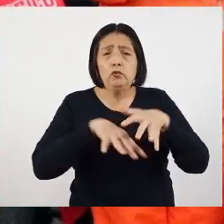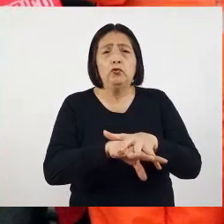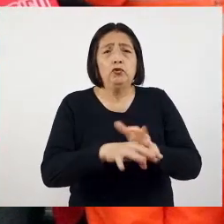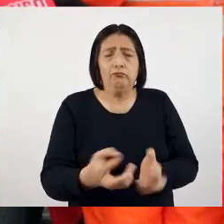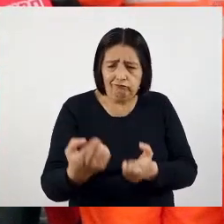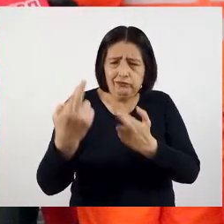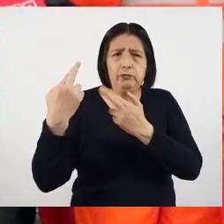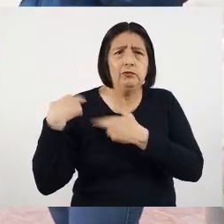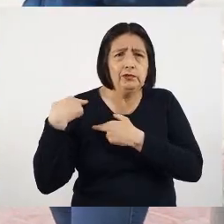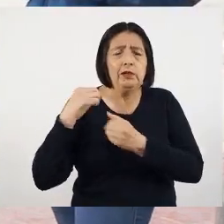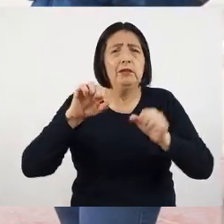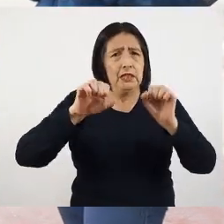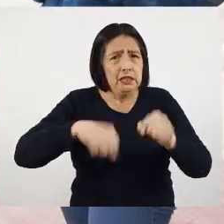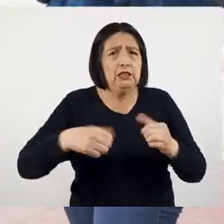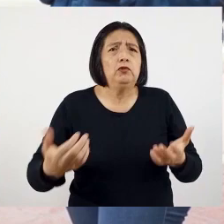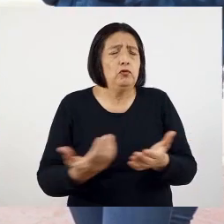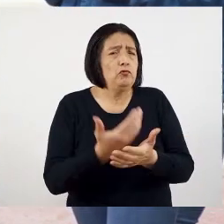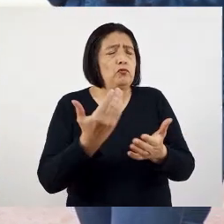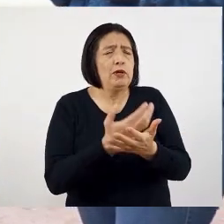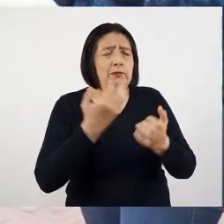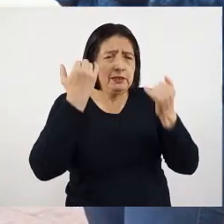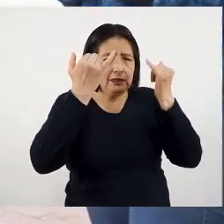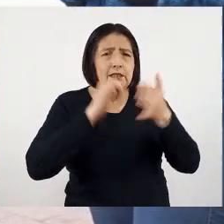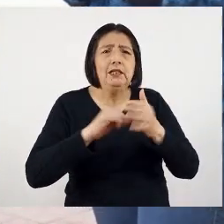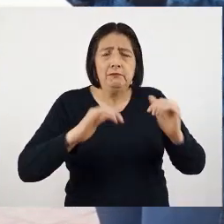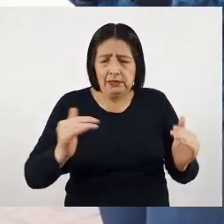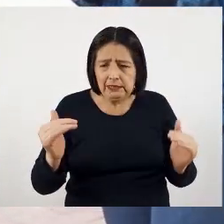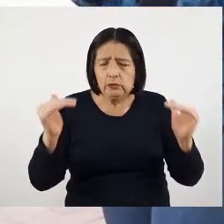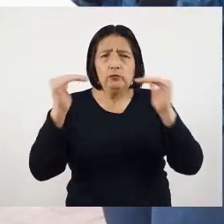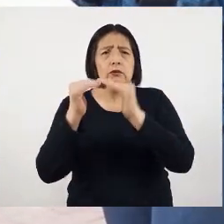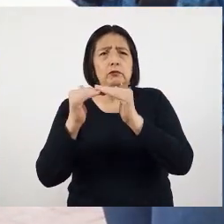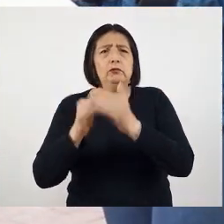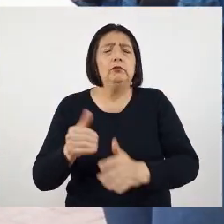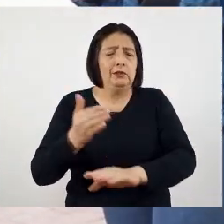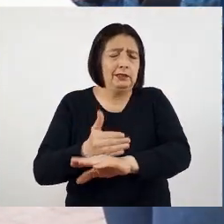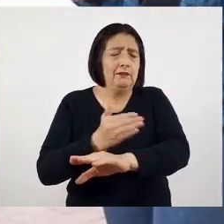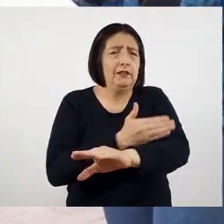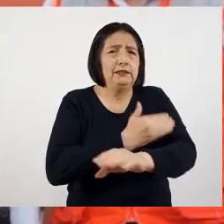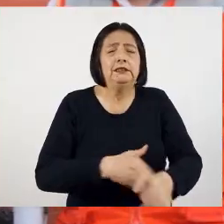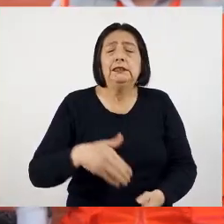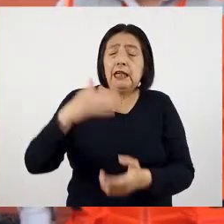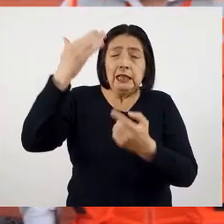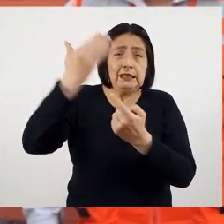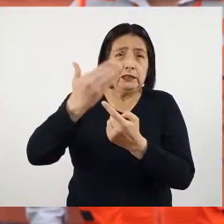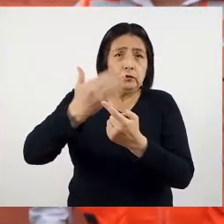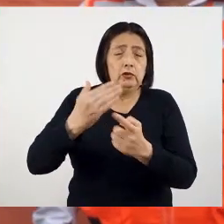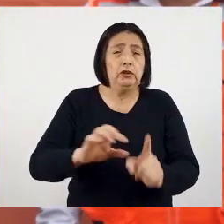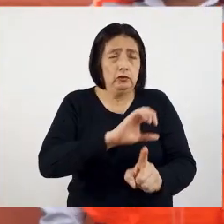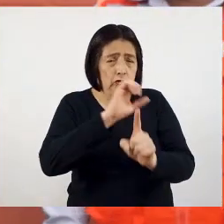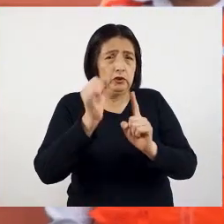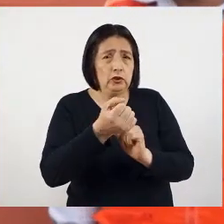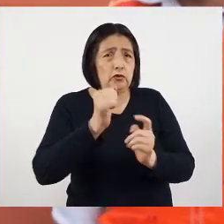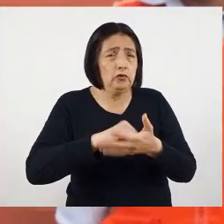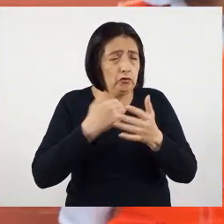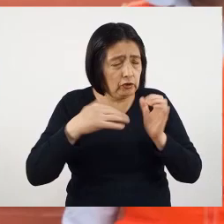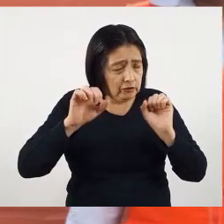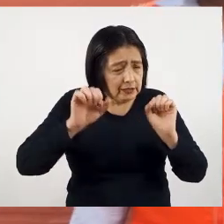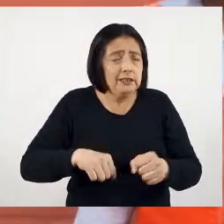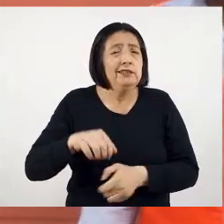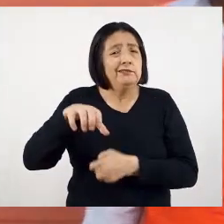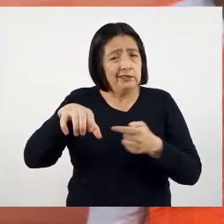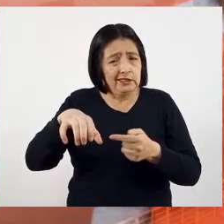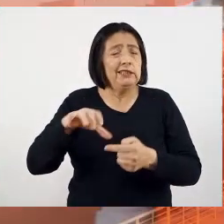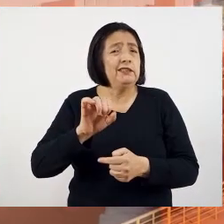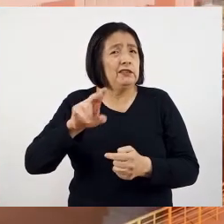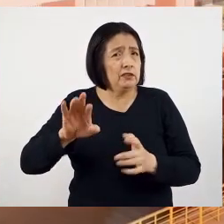responsabilidad y se innova para estar alineado con los avances tecnológicos y sociales, consolidándose